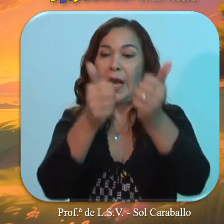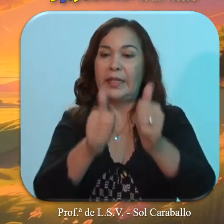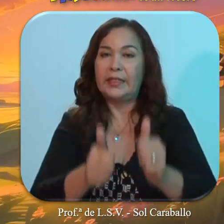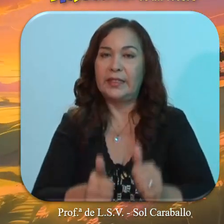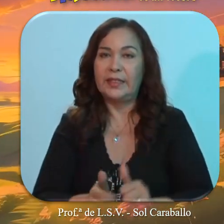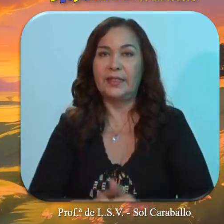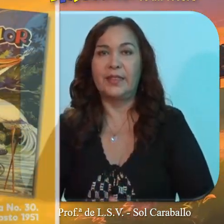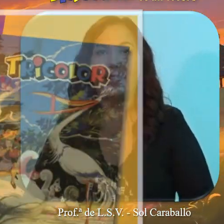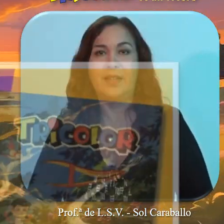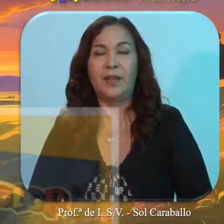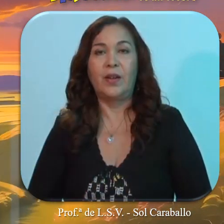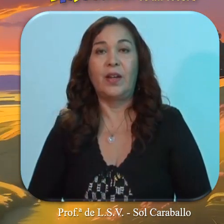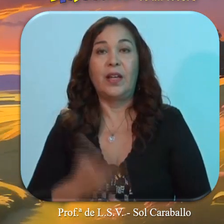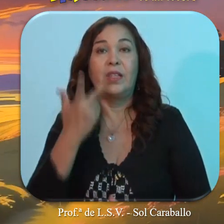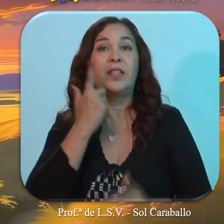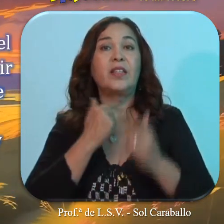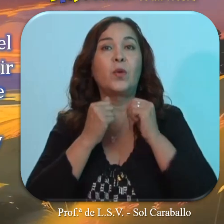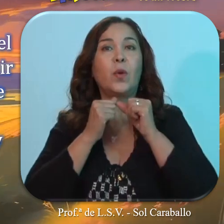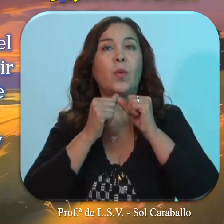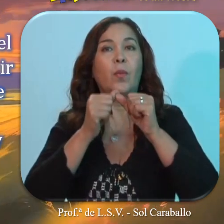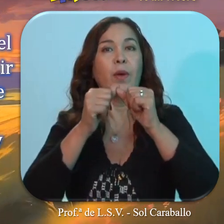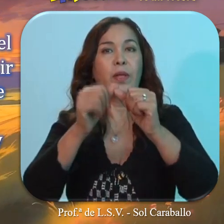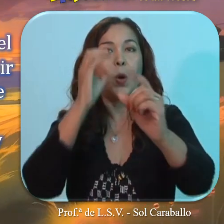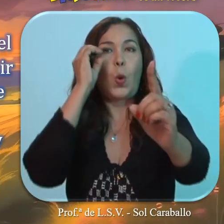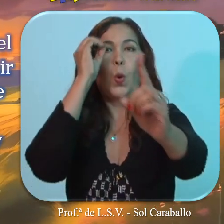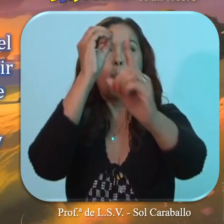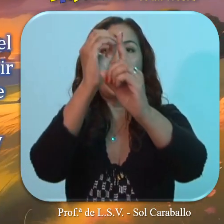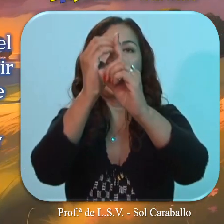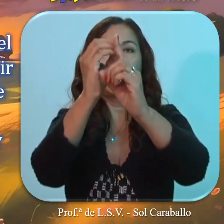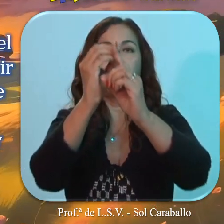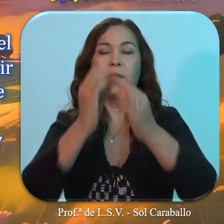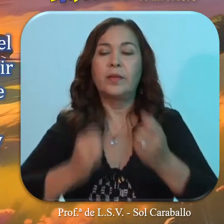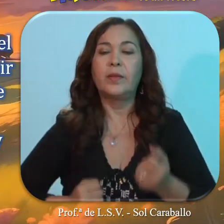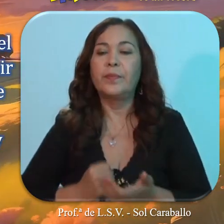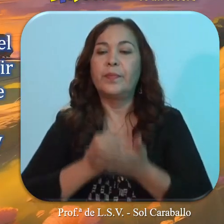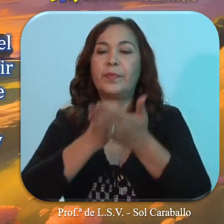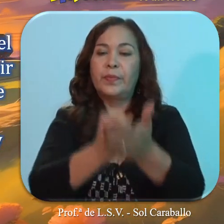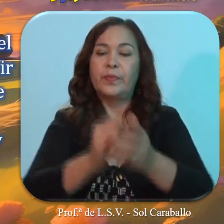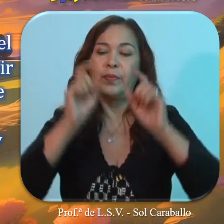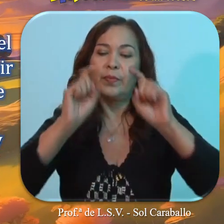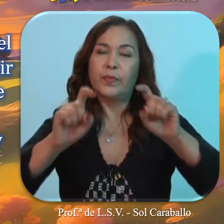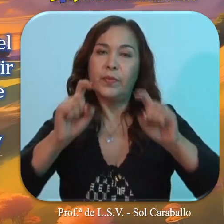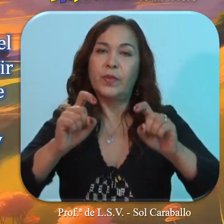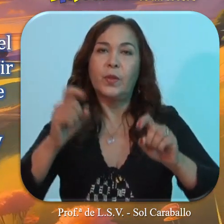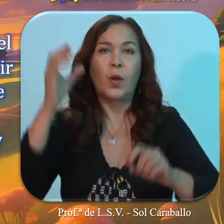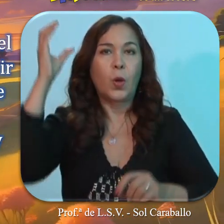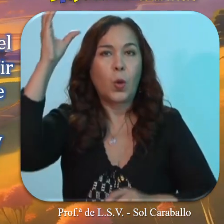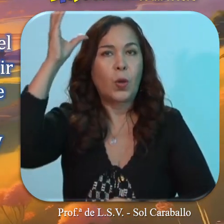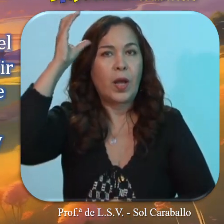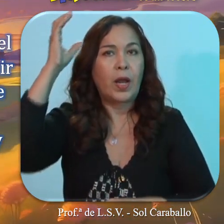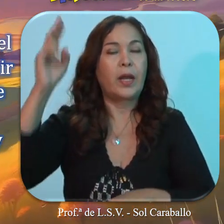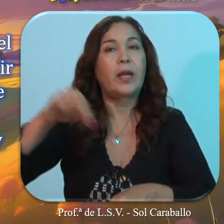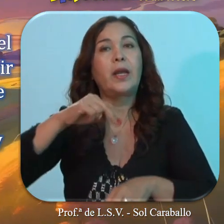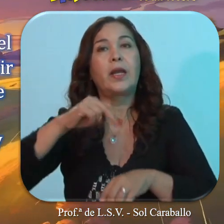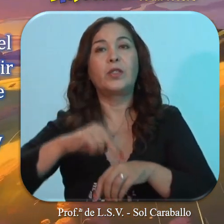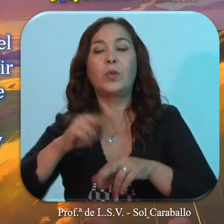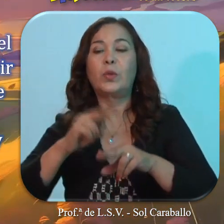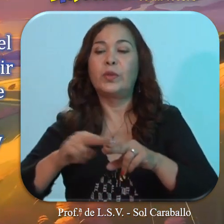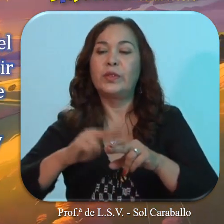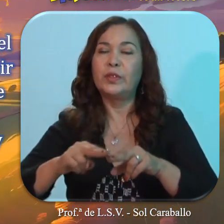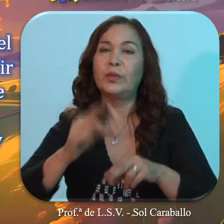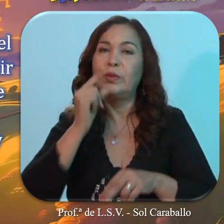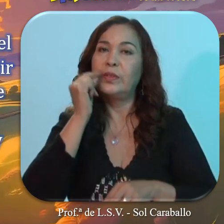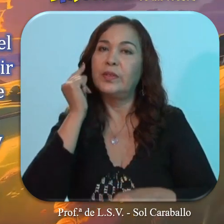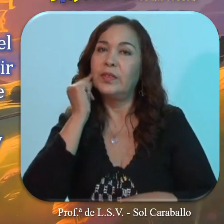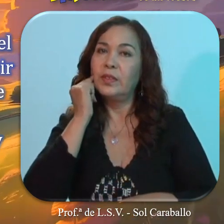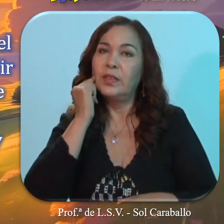artística. Tricolor mantiene el objetivo de contribuir con la formación de una conciencia nacional en